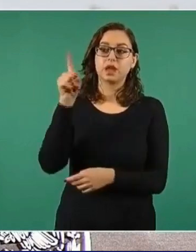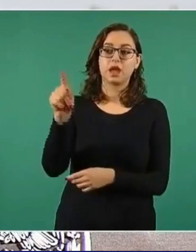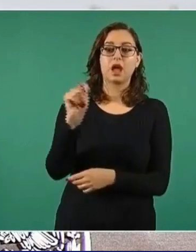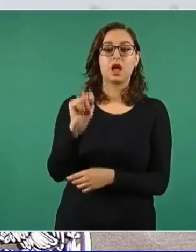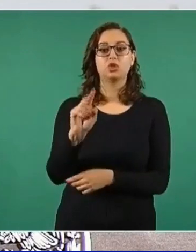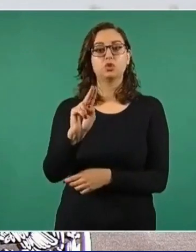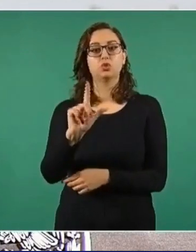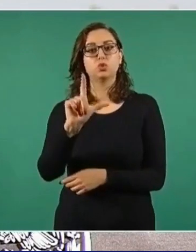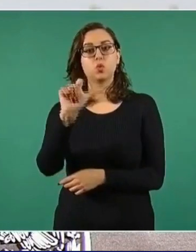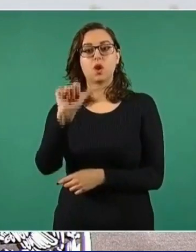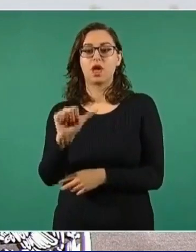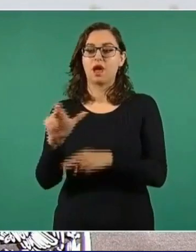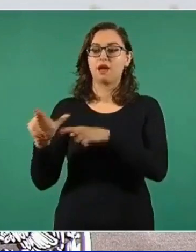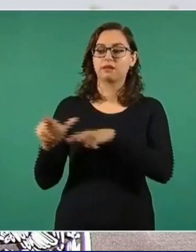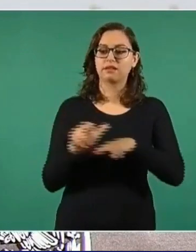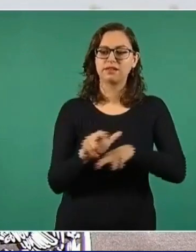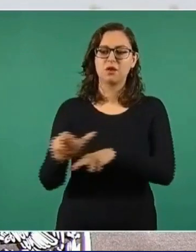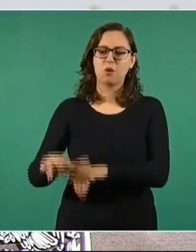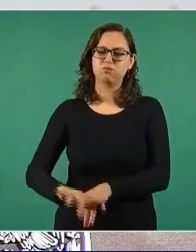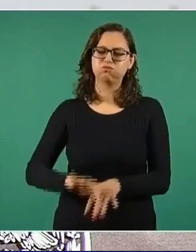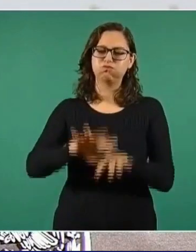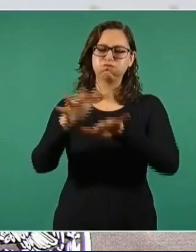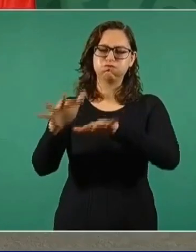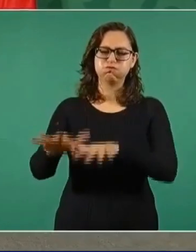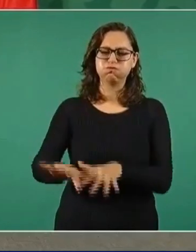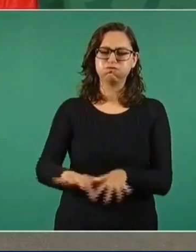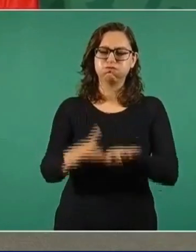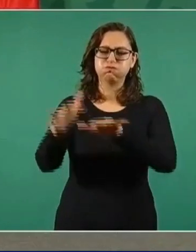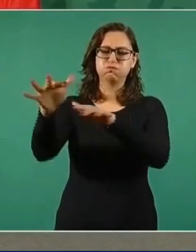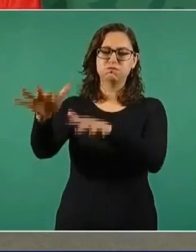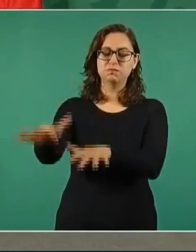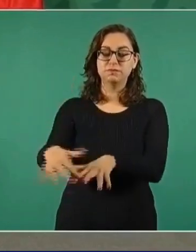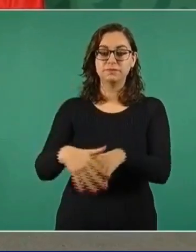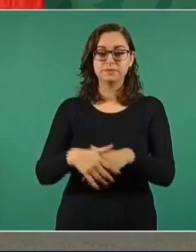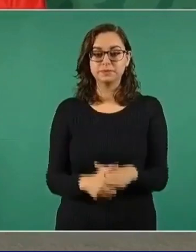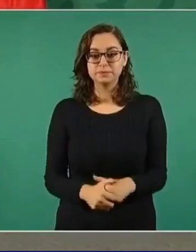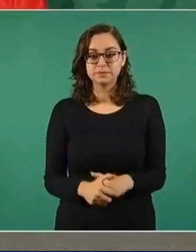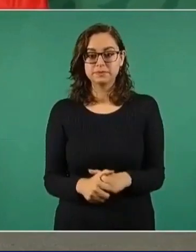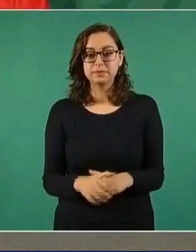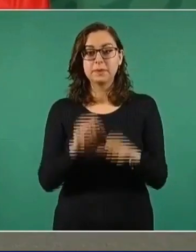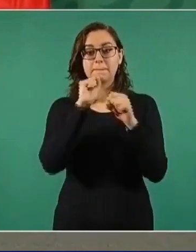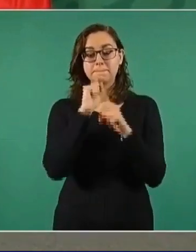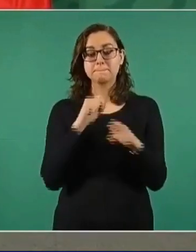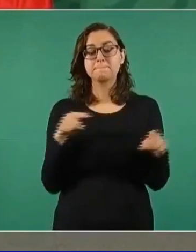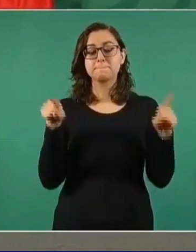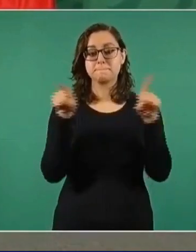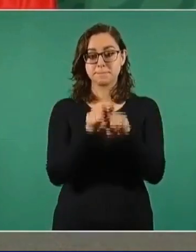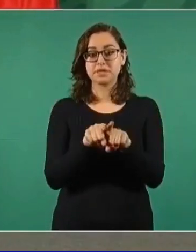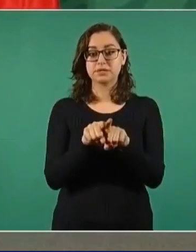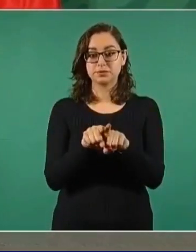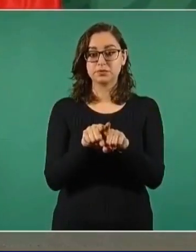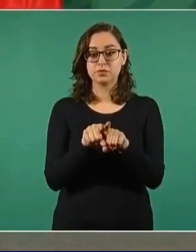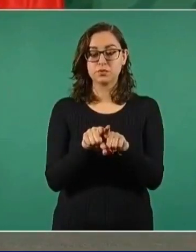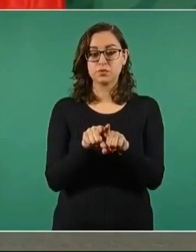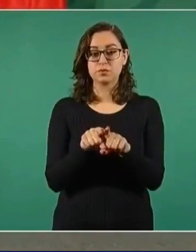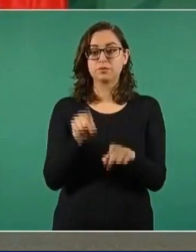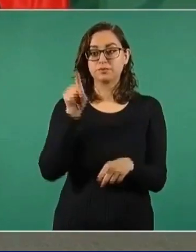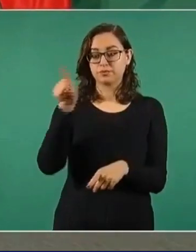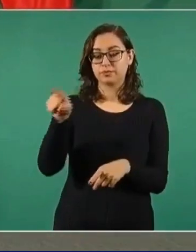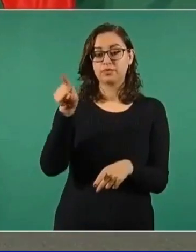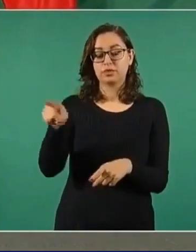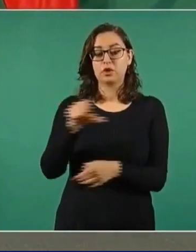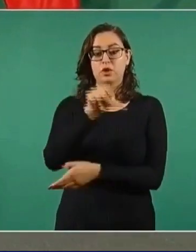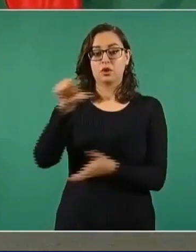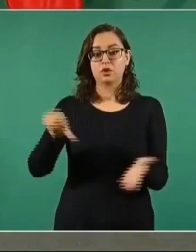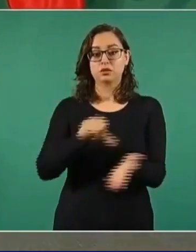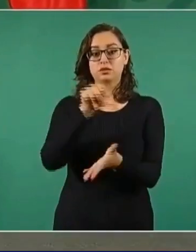y se inundó el centro de Tula